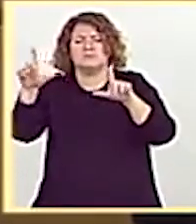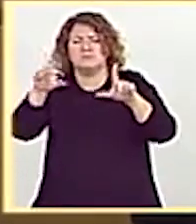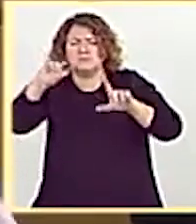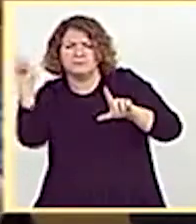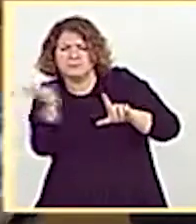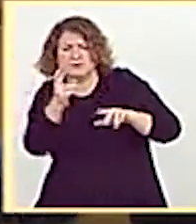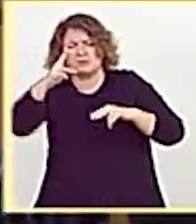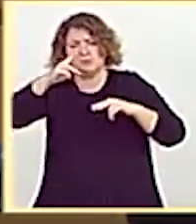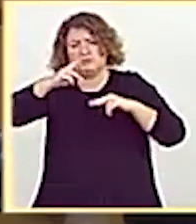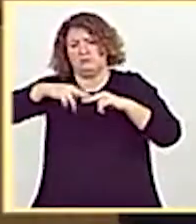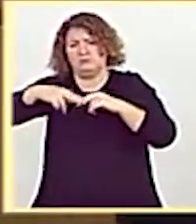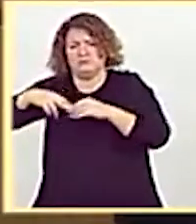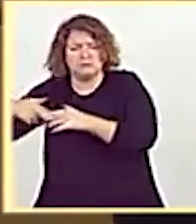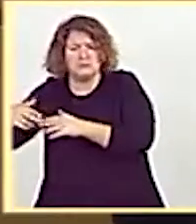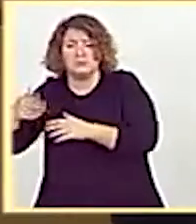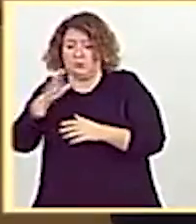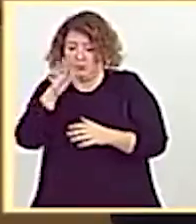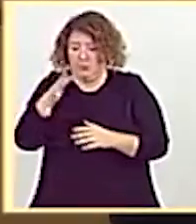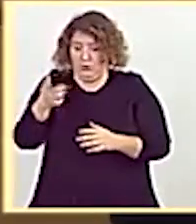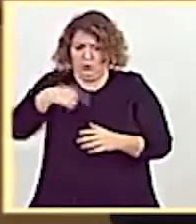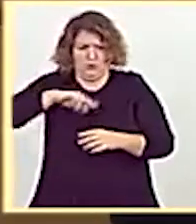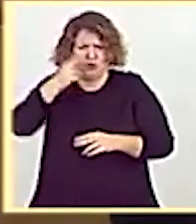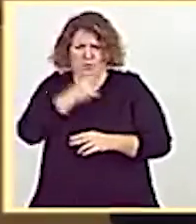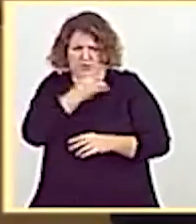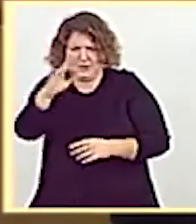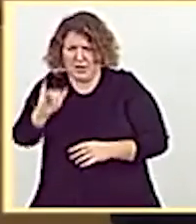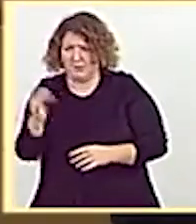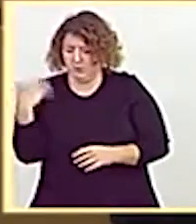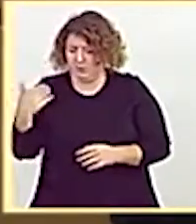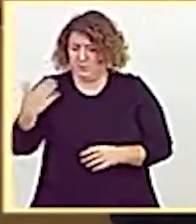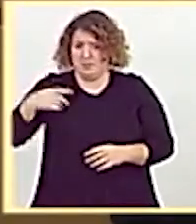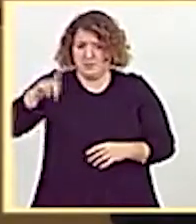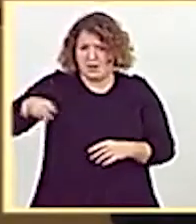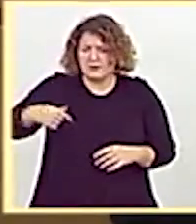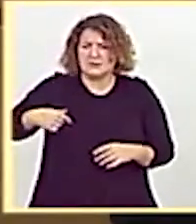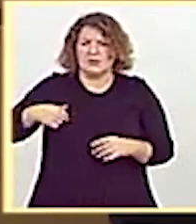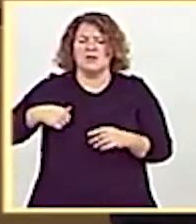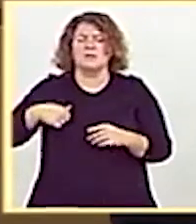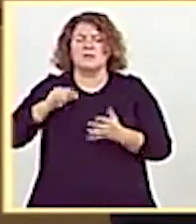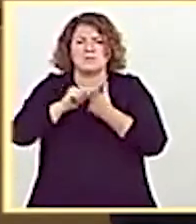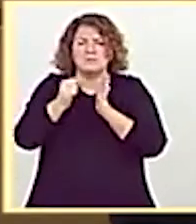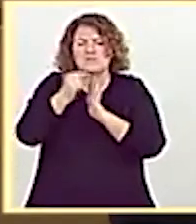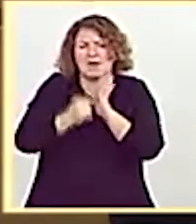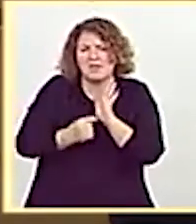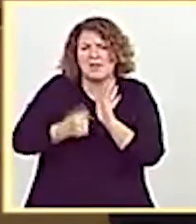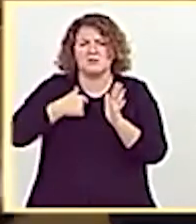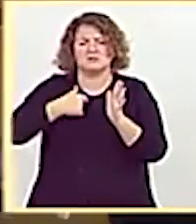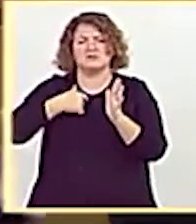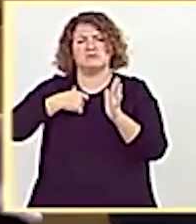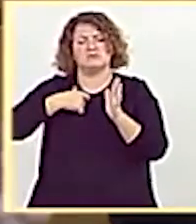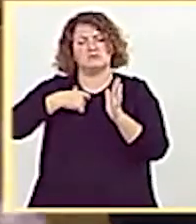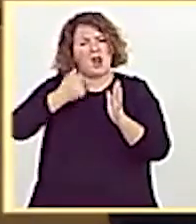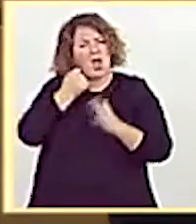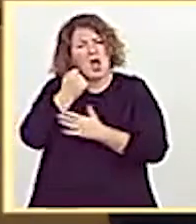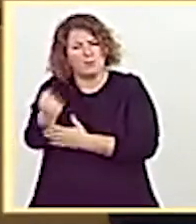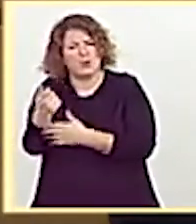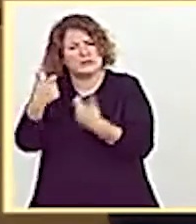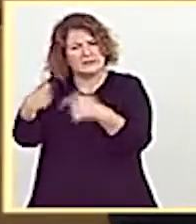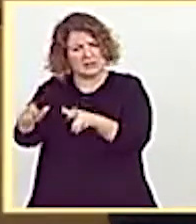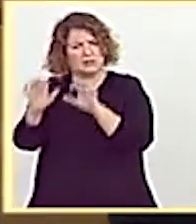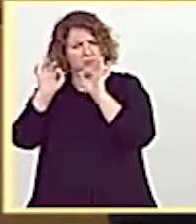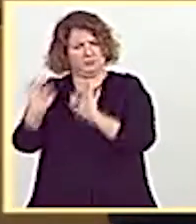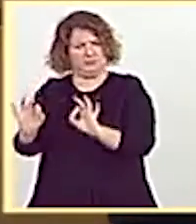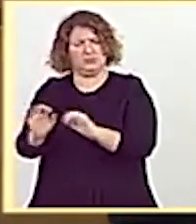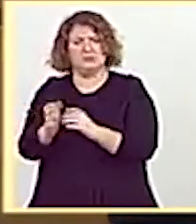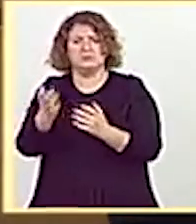claro, si vemos todas las medidas que se han venido adoptando a lo largo de estos meses de pandemia para apoyar específicamente a este sector y, en particular, el ámbito de las